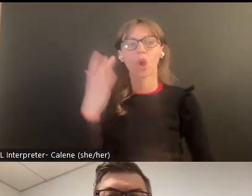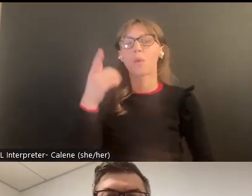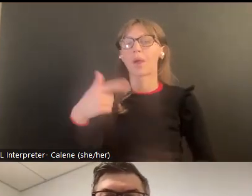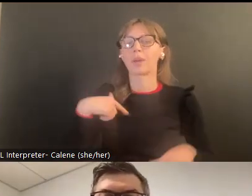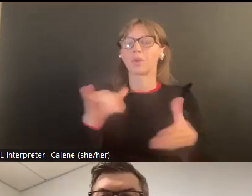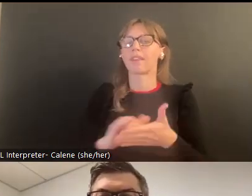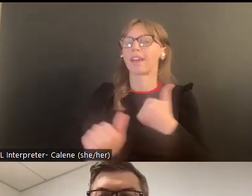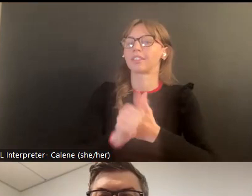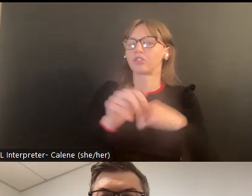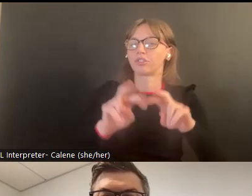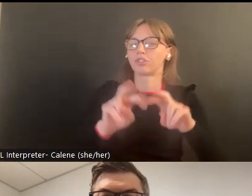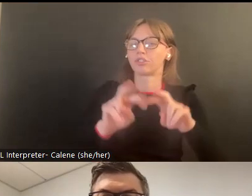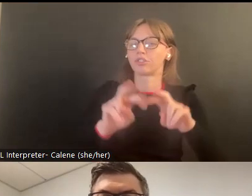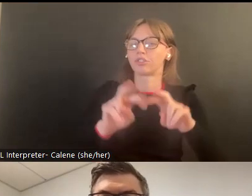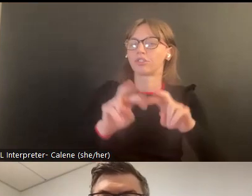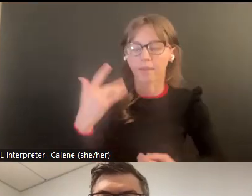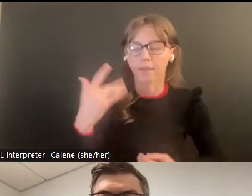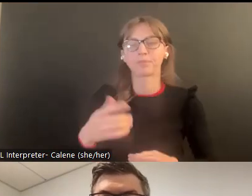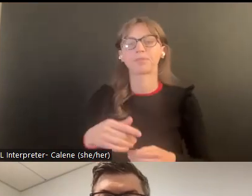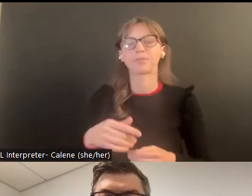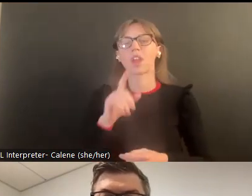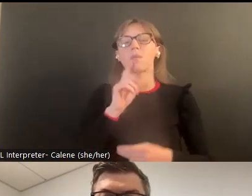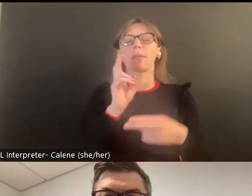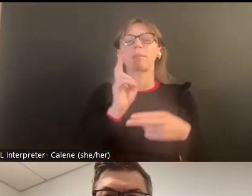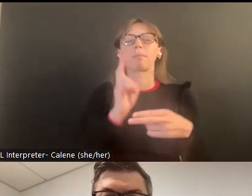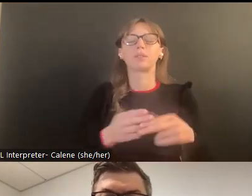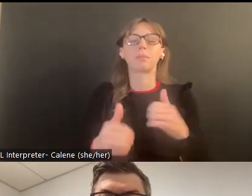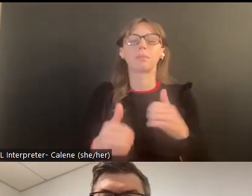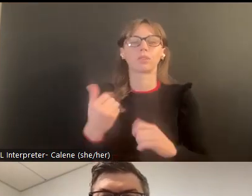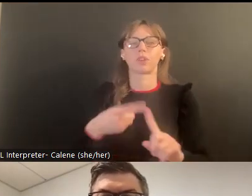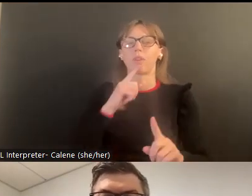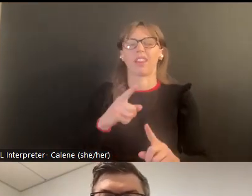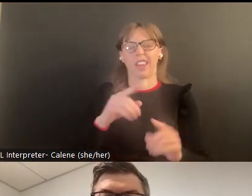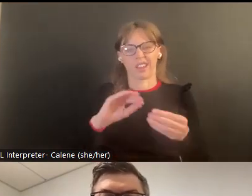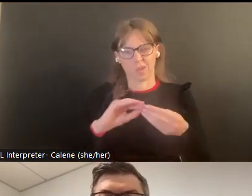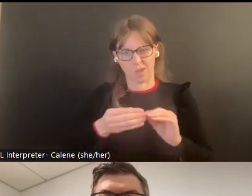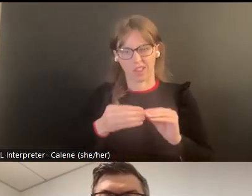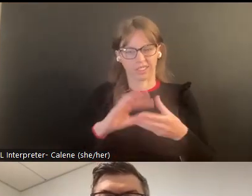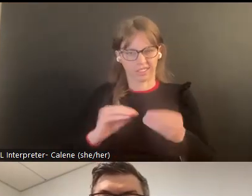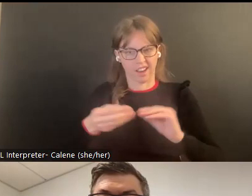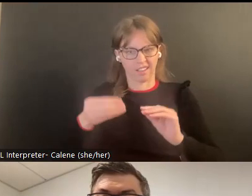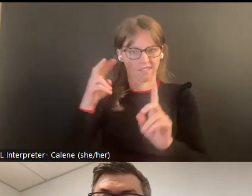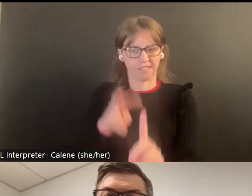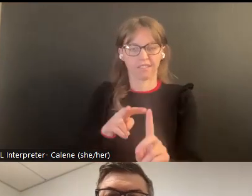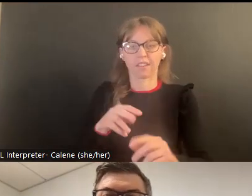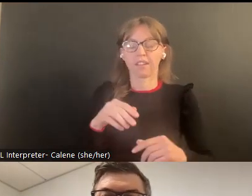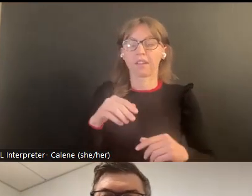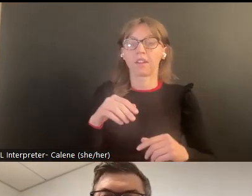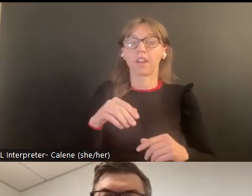Entonces, ¿por estamos haciendo asesoramiento de letalidad? Vamos a hablar de un nivel cualitativo.